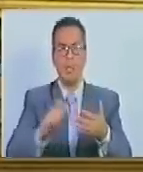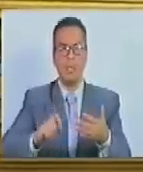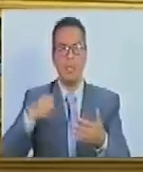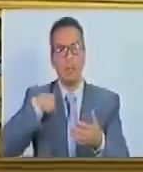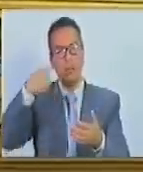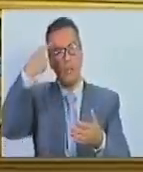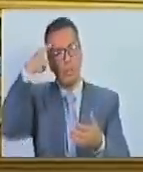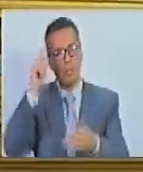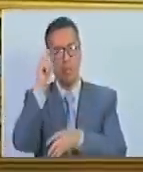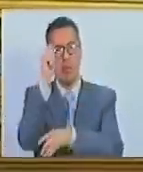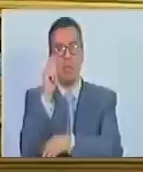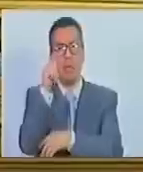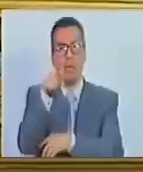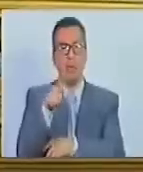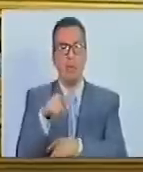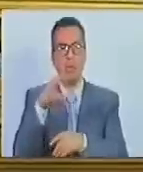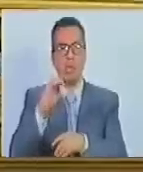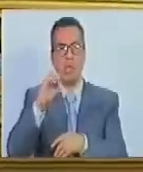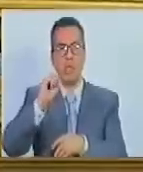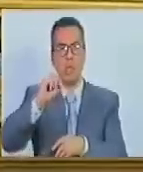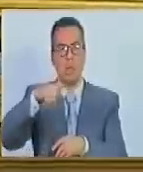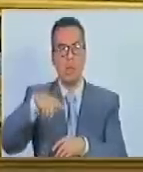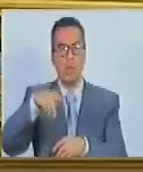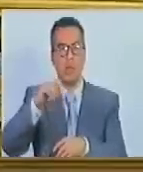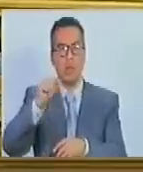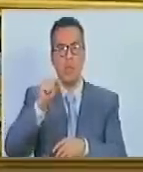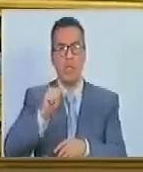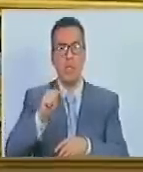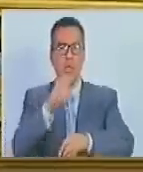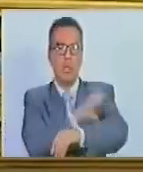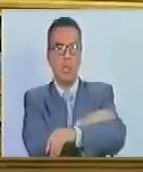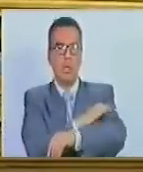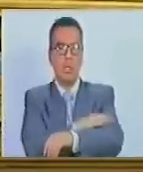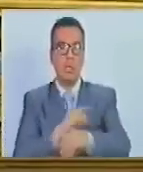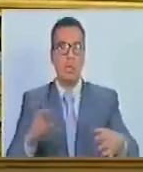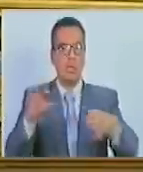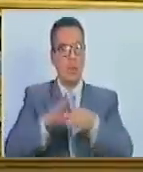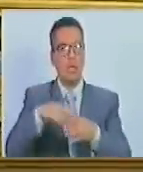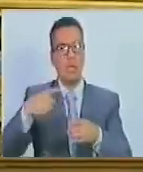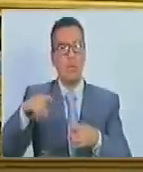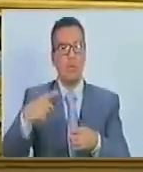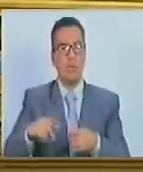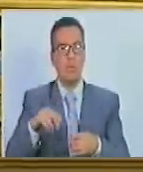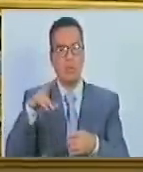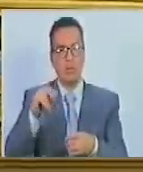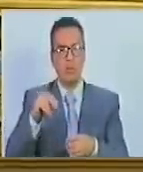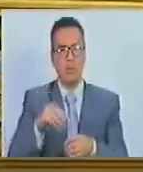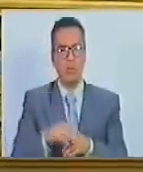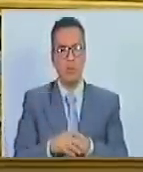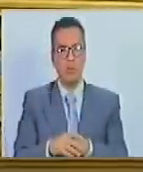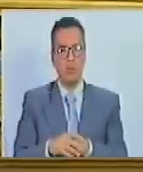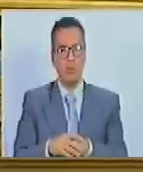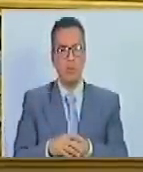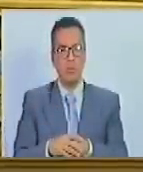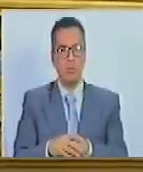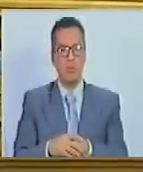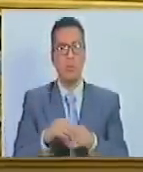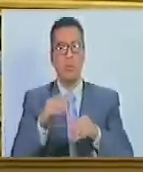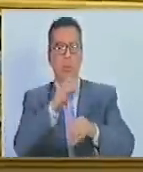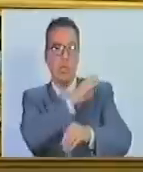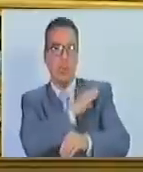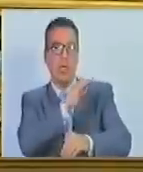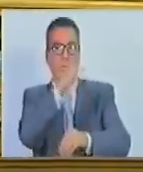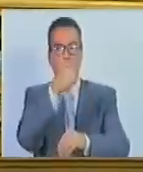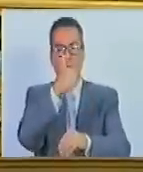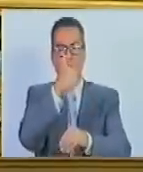la impresión de que el diputado Alfonso Enrique Campos de Zurún es opositor a la Alianza Democrática. No es así, ¿verdad? Es el jefe de la